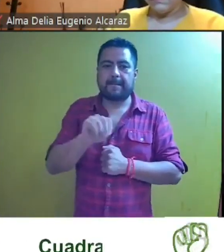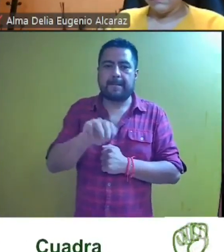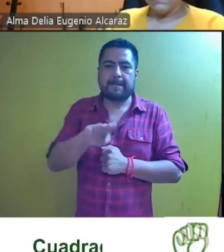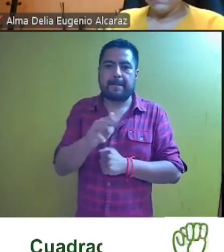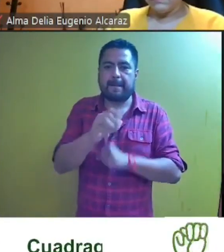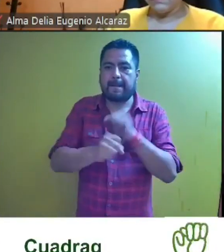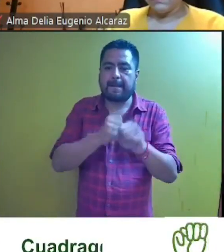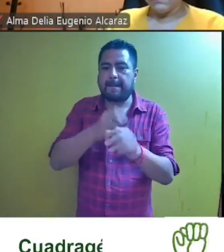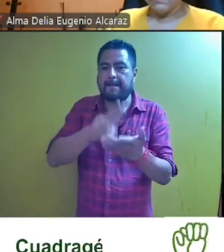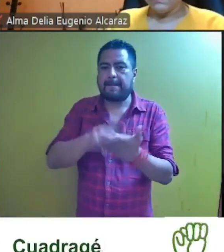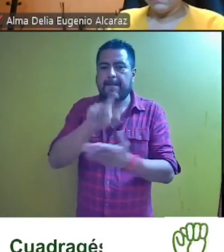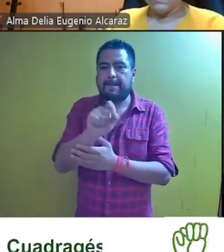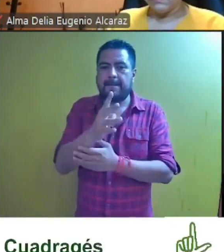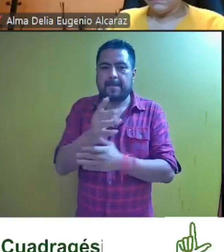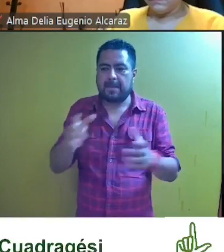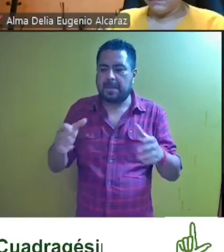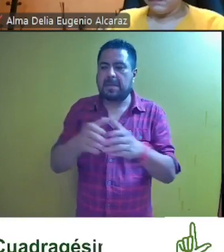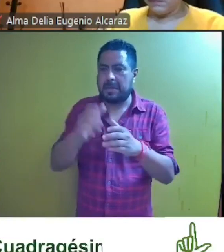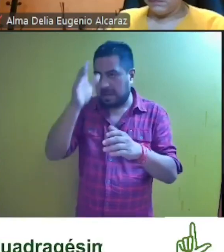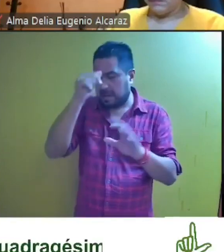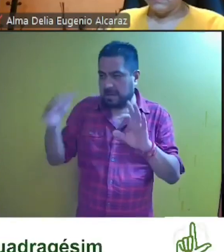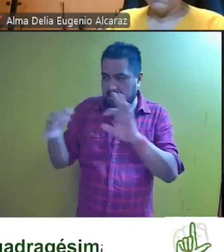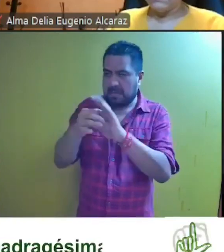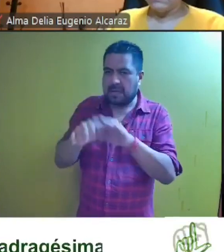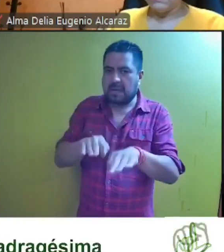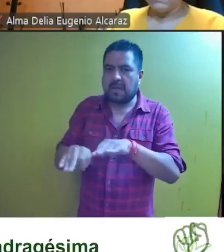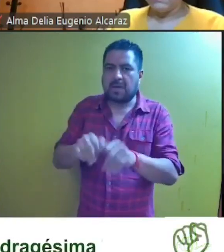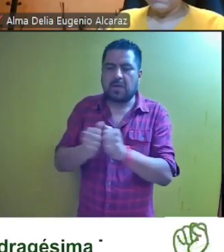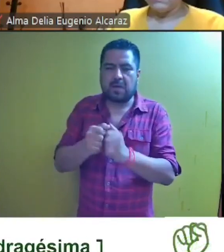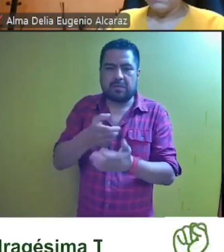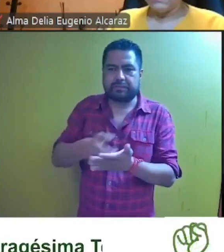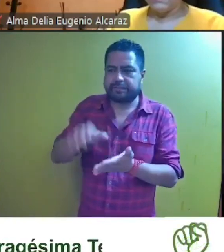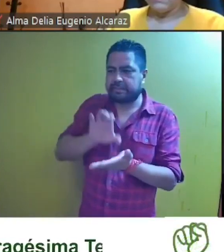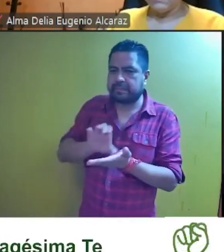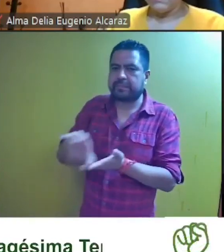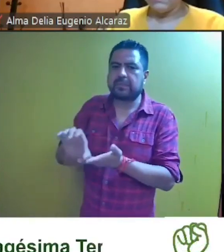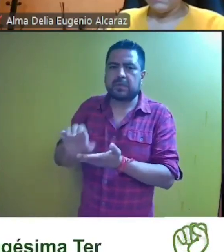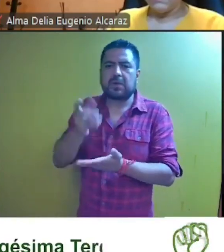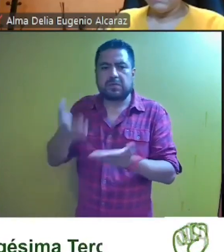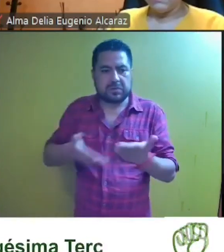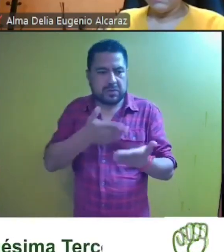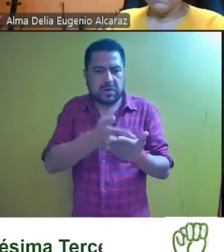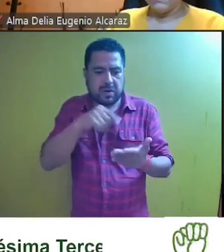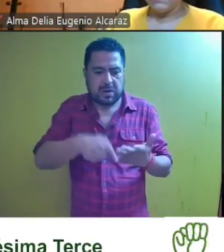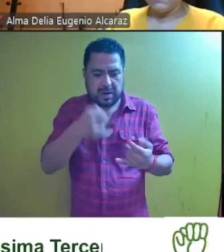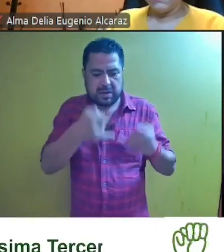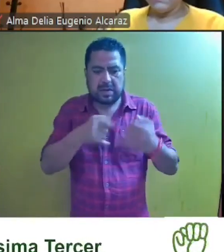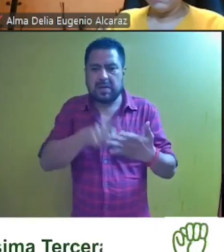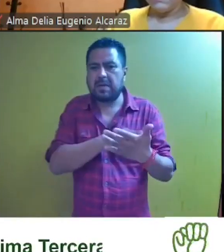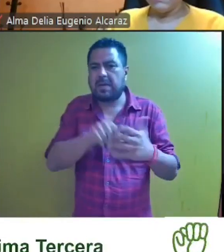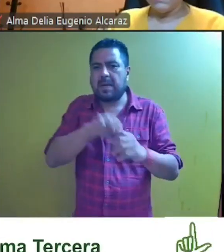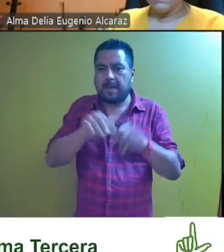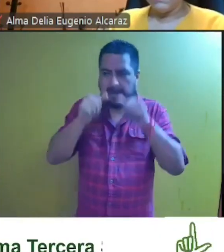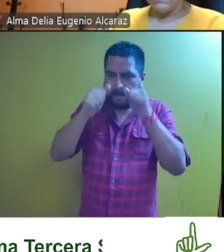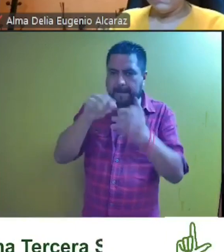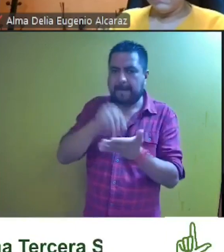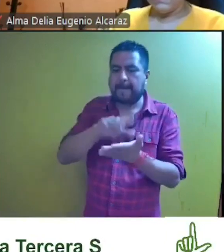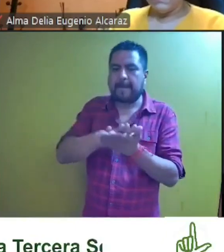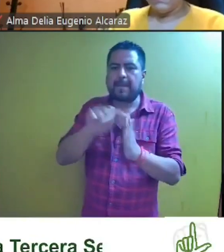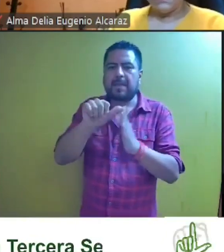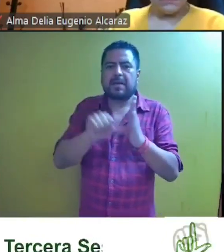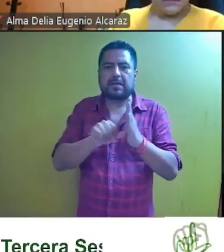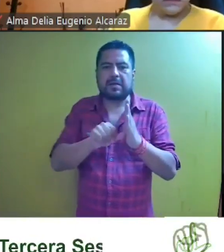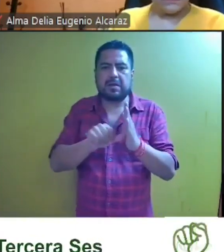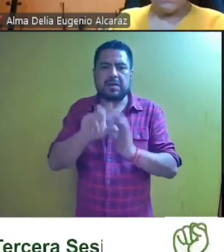mayo de dos mil veinticuatro las partes suscribieron un convenio laboral con recibo finiquito solicitando este tribunal electoral si era cumplimiento de lo establecido en el